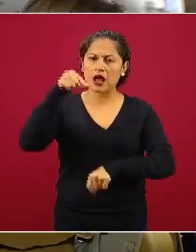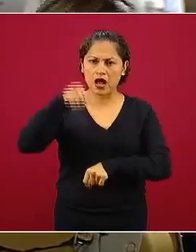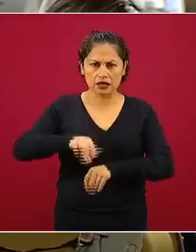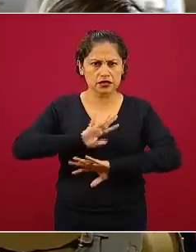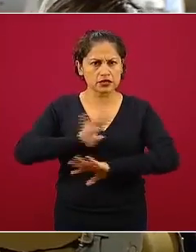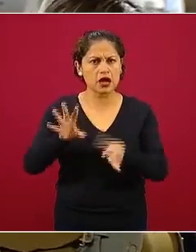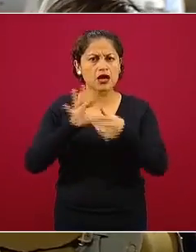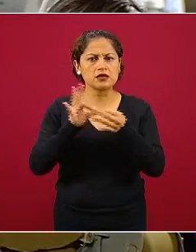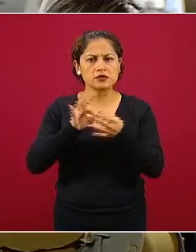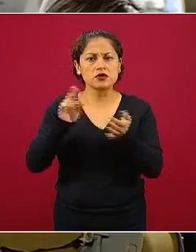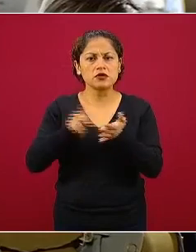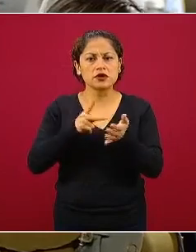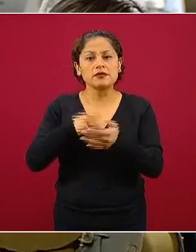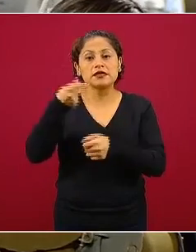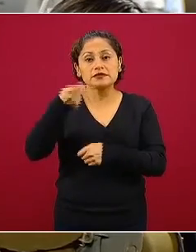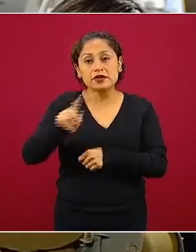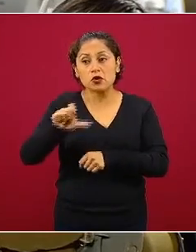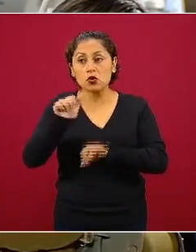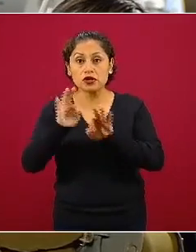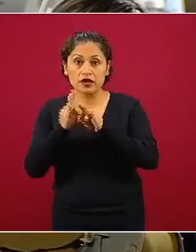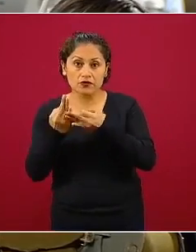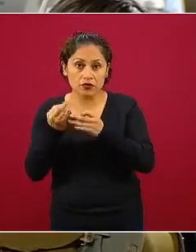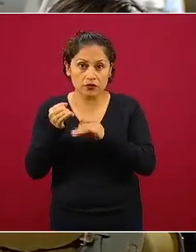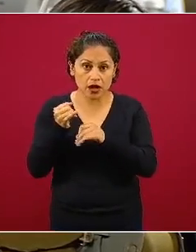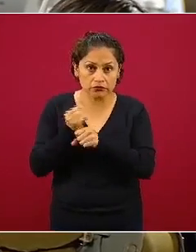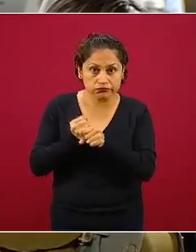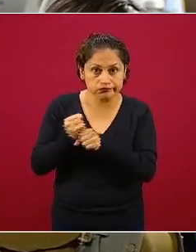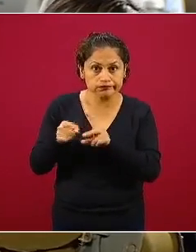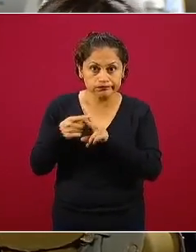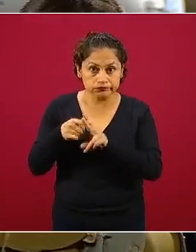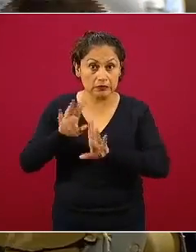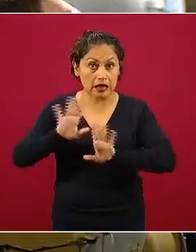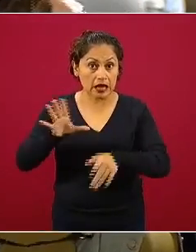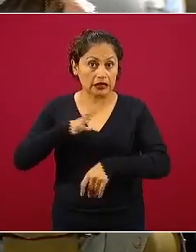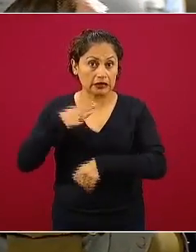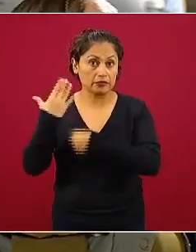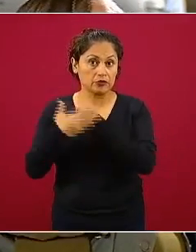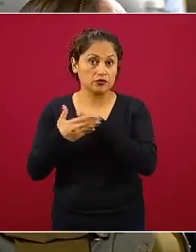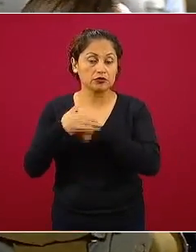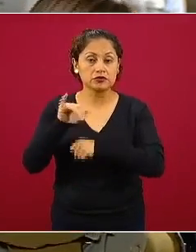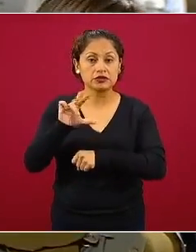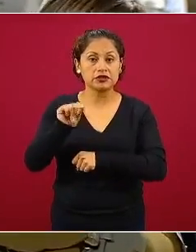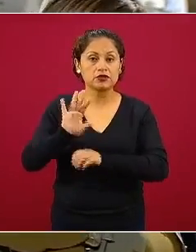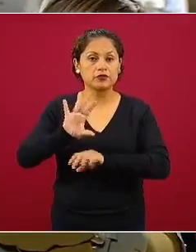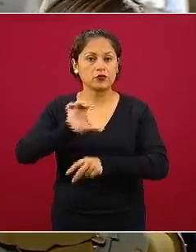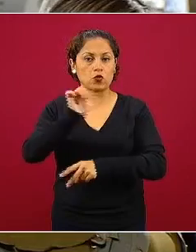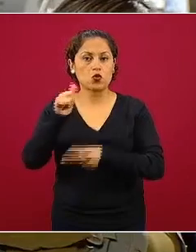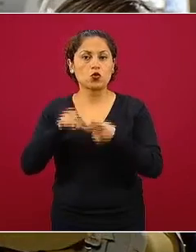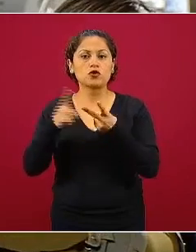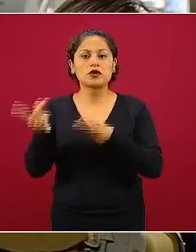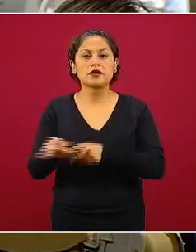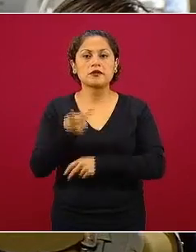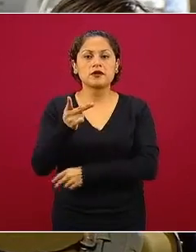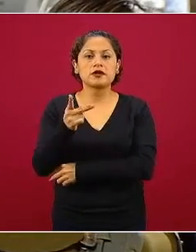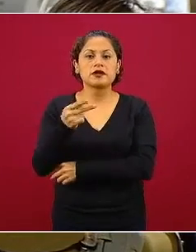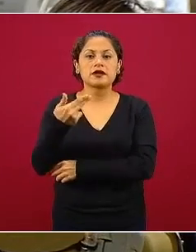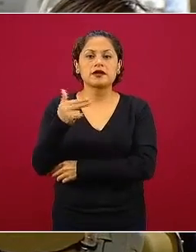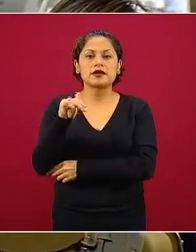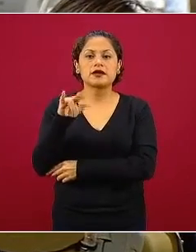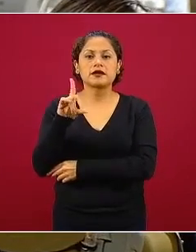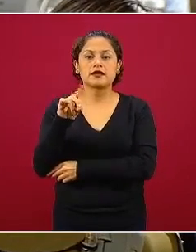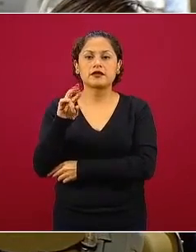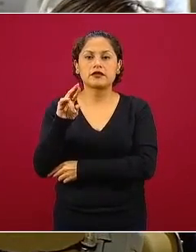y preguntarle también la escasez de hidroxicloroquina